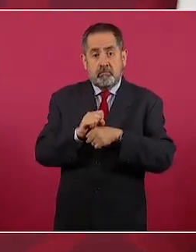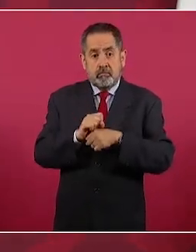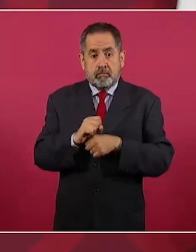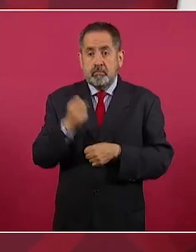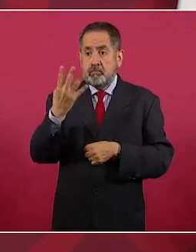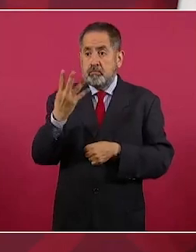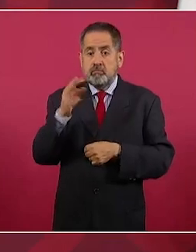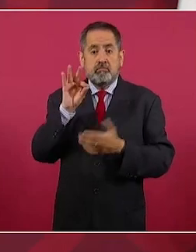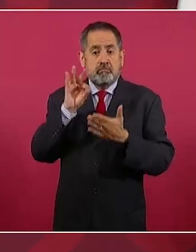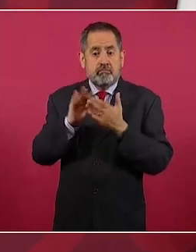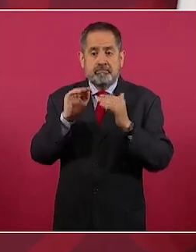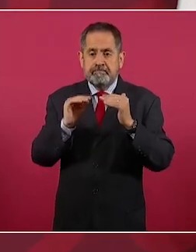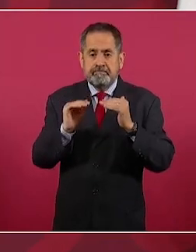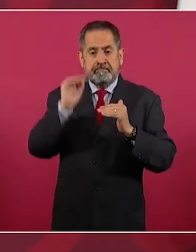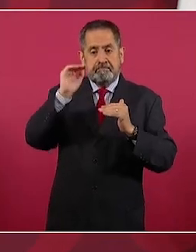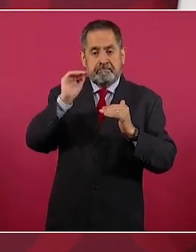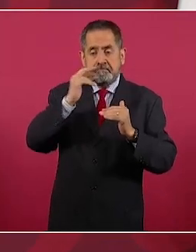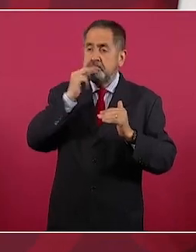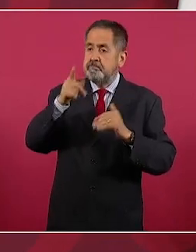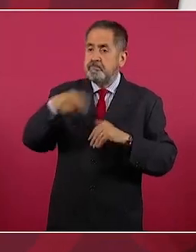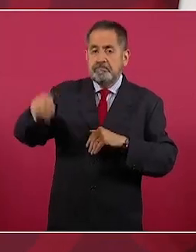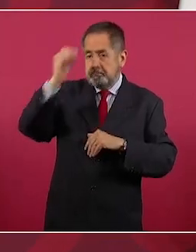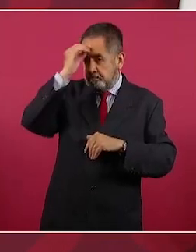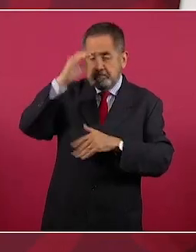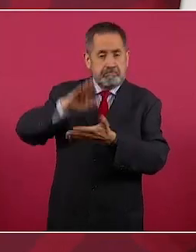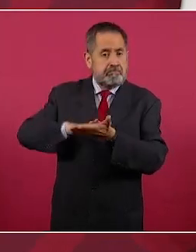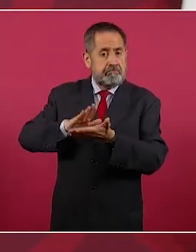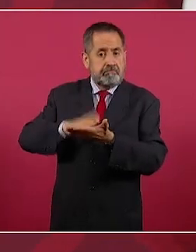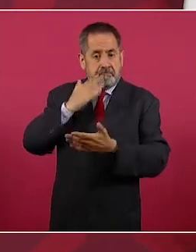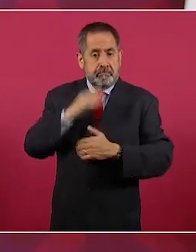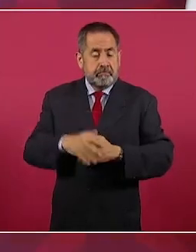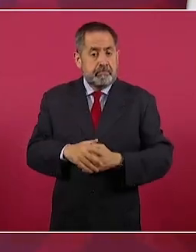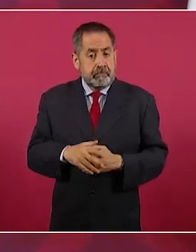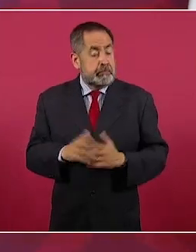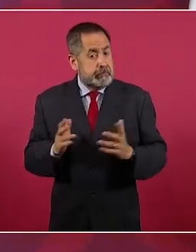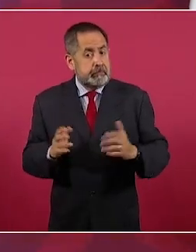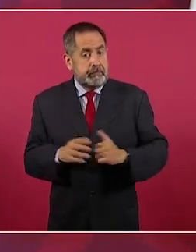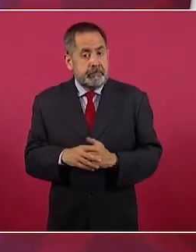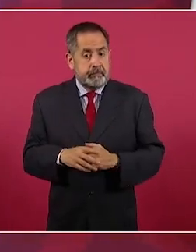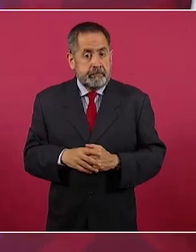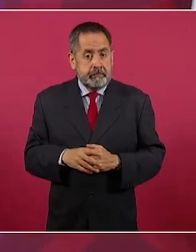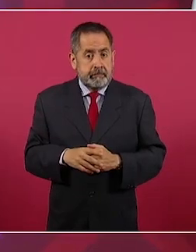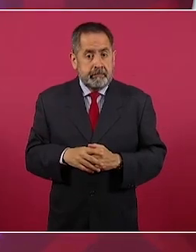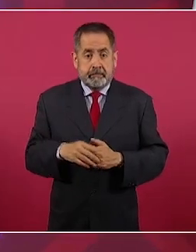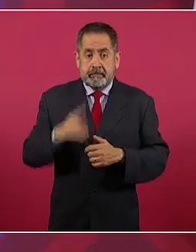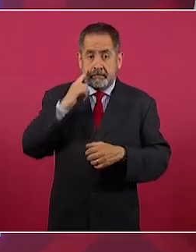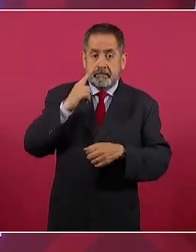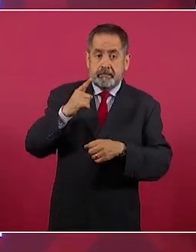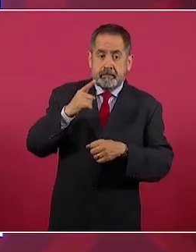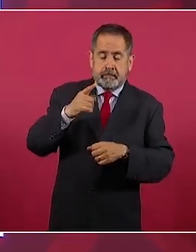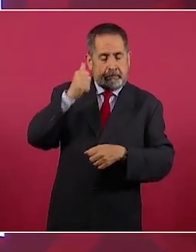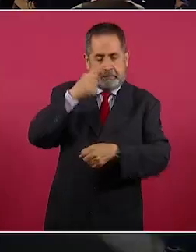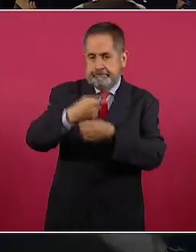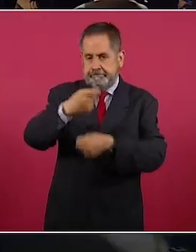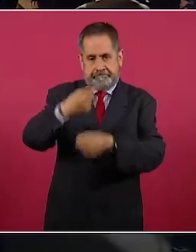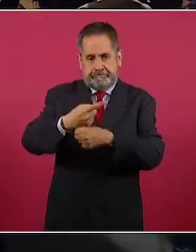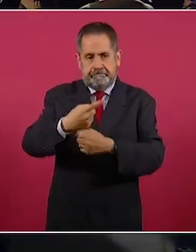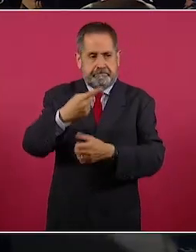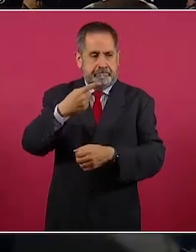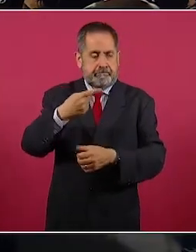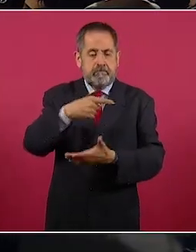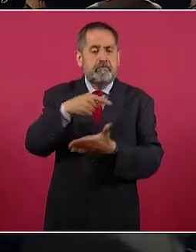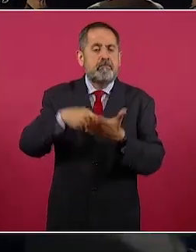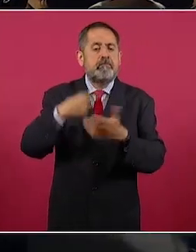puntos, incluso estaba en primer lugar, ha estado siempre en primer lugar.